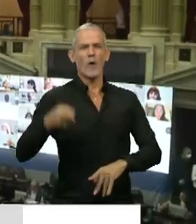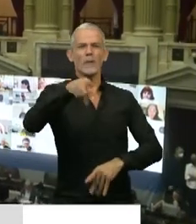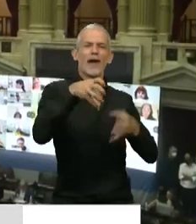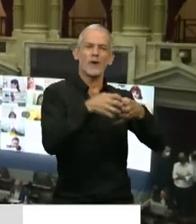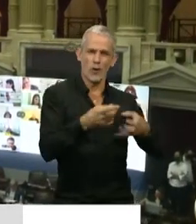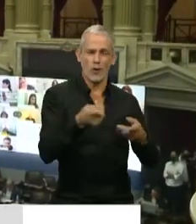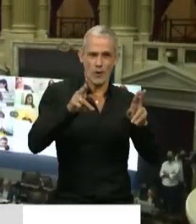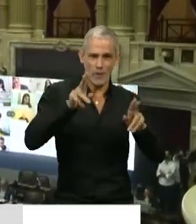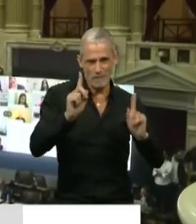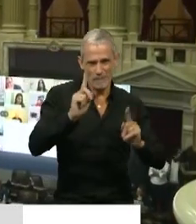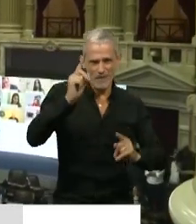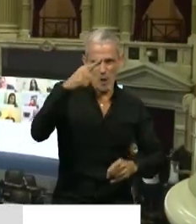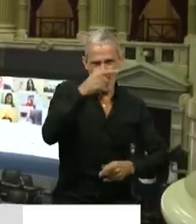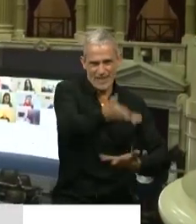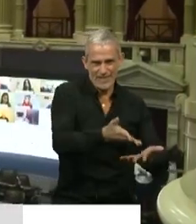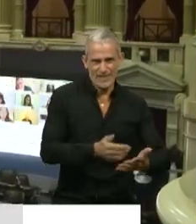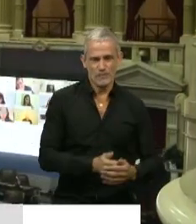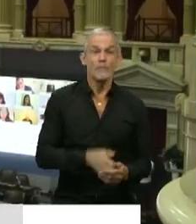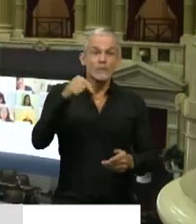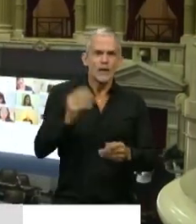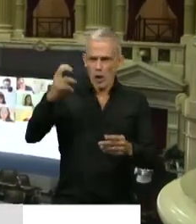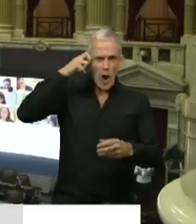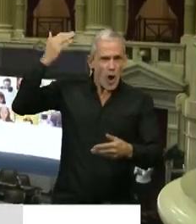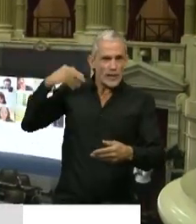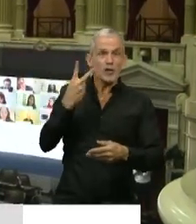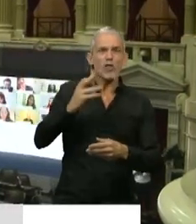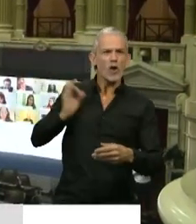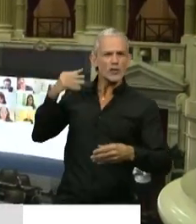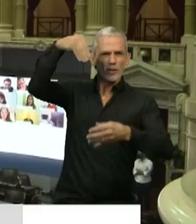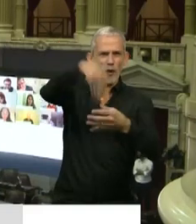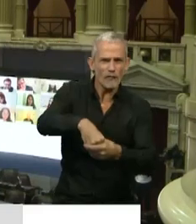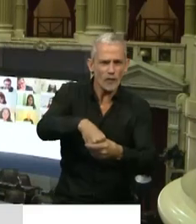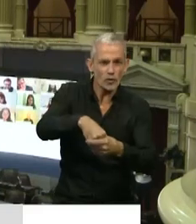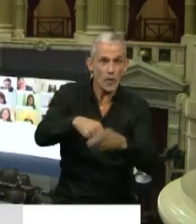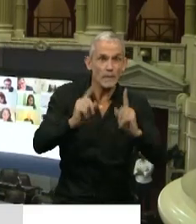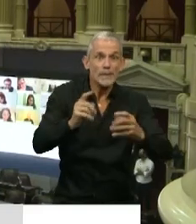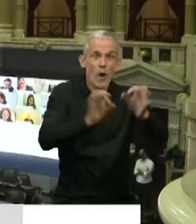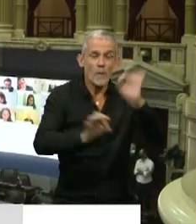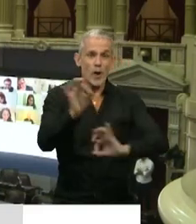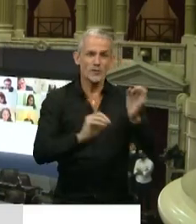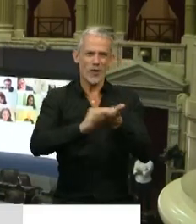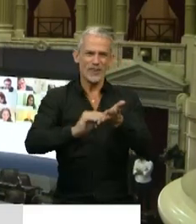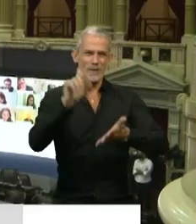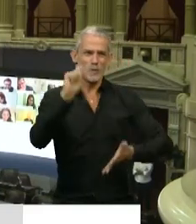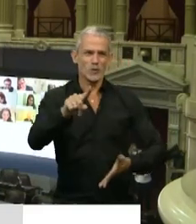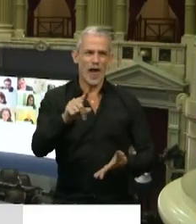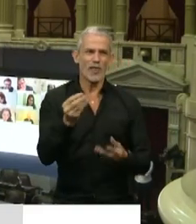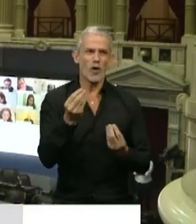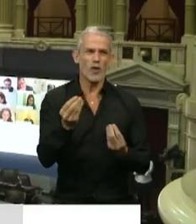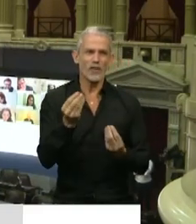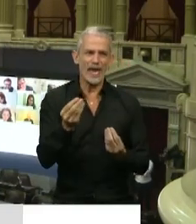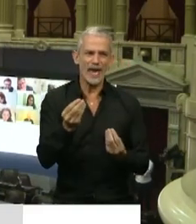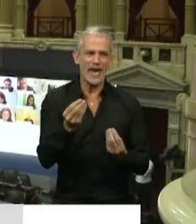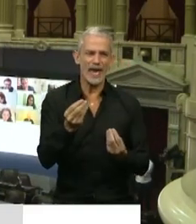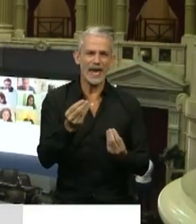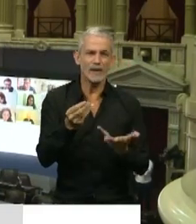Ciudad de Buenos Aires. Y en este mismo Congreso hemos votado hace 2 años atrás el proyecto del diputado que ahora es de la oposición, que